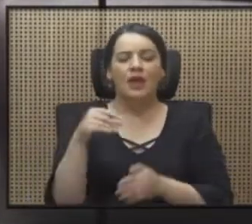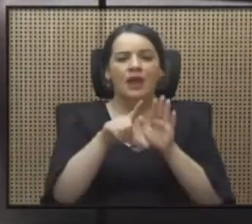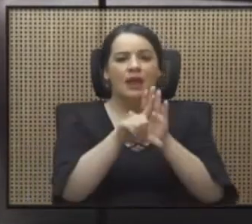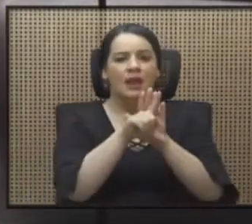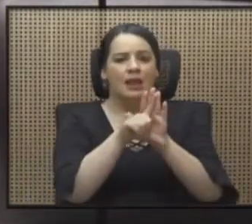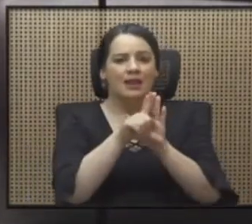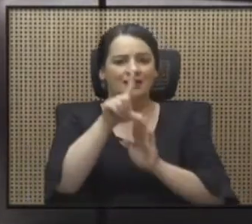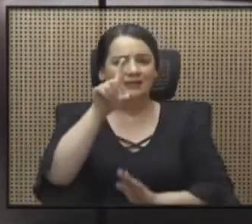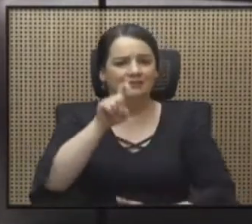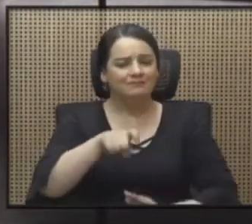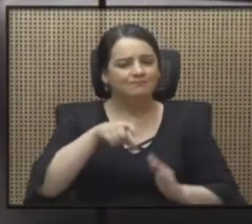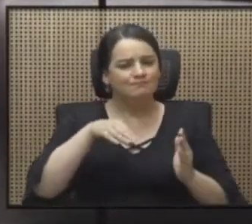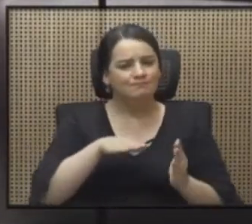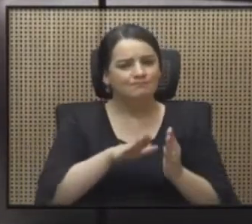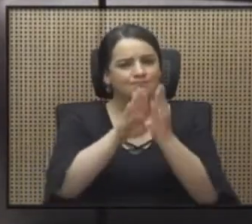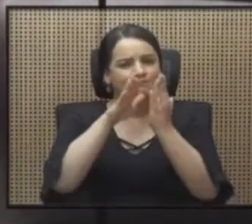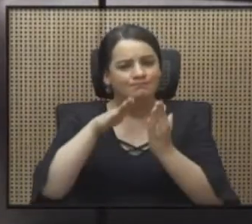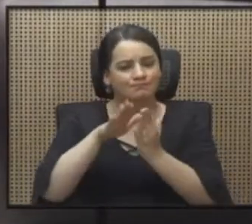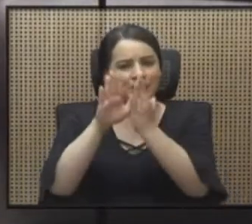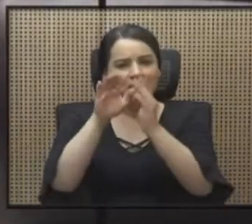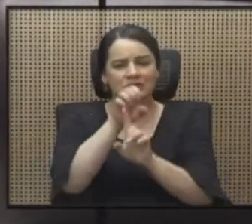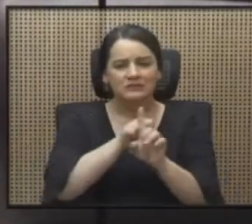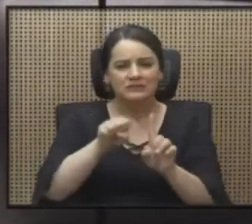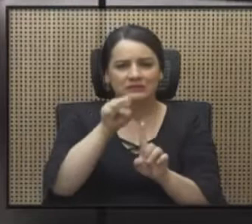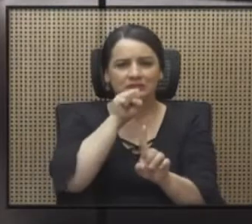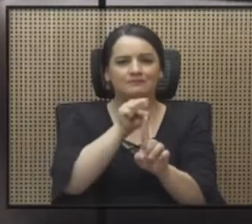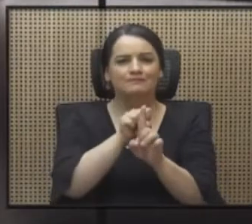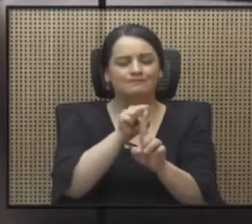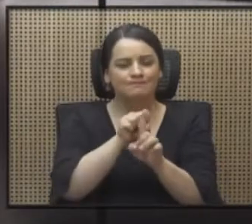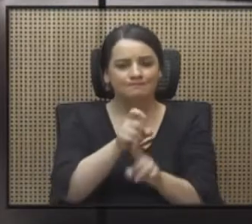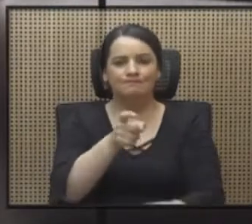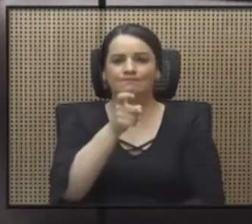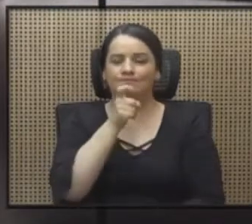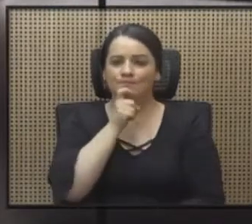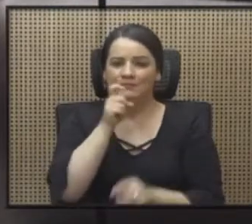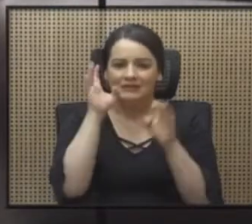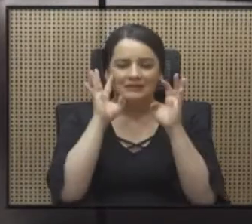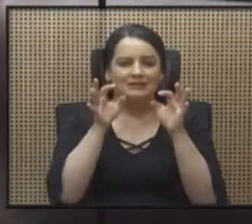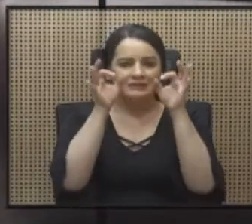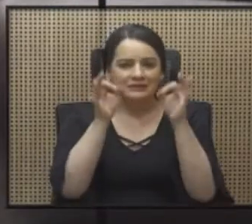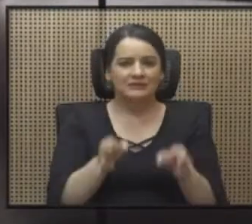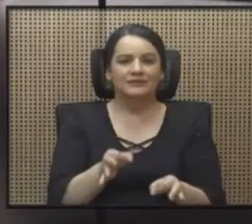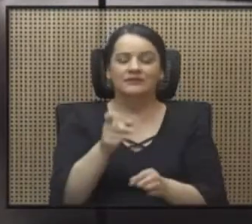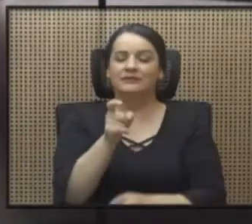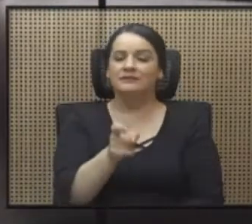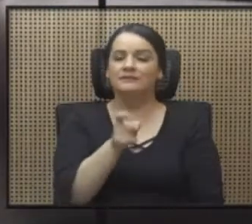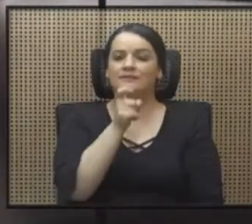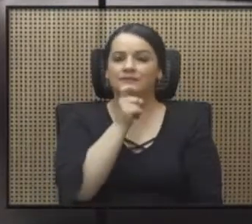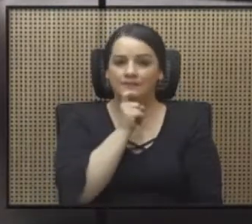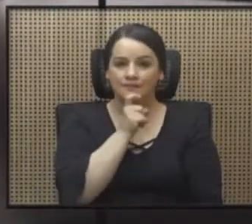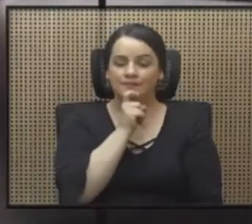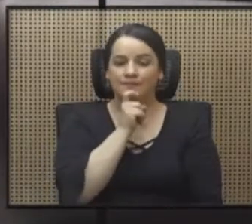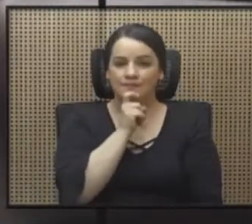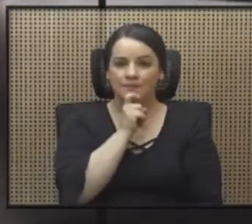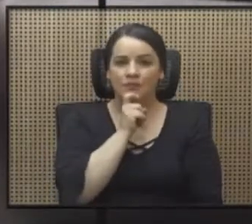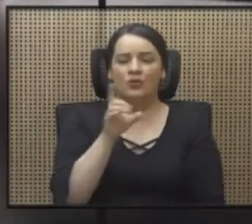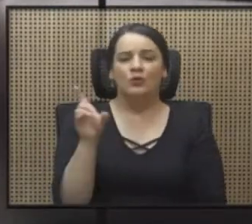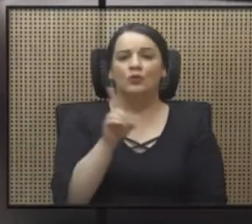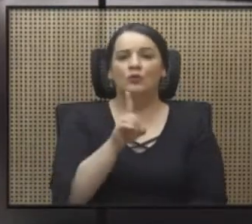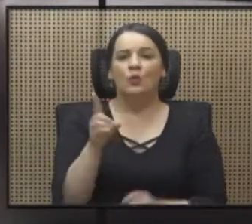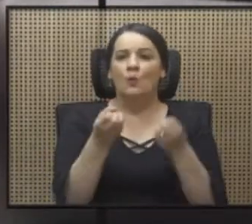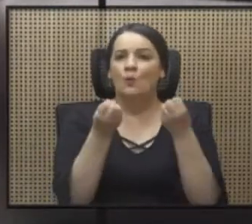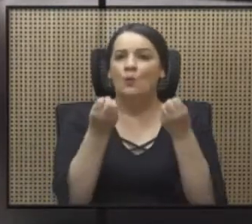enfrentarse a situaciones sumamente difíciles, a decisiones sumamente difíciles, en donde en muchas